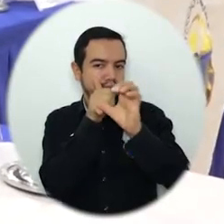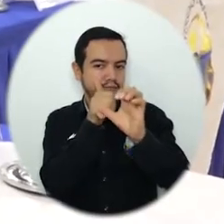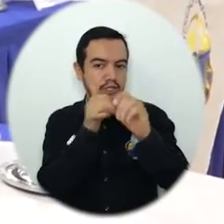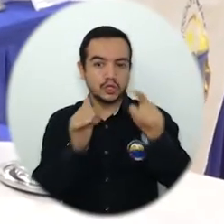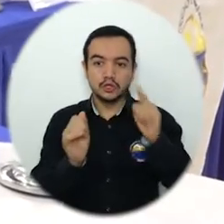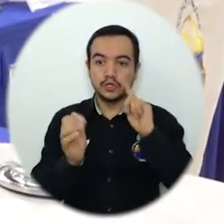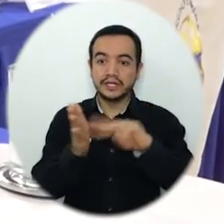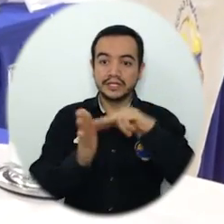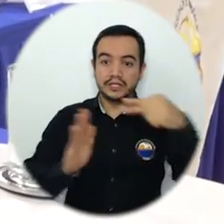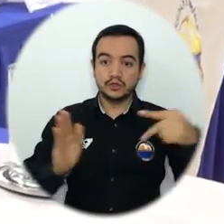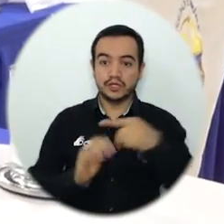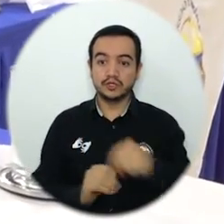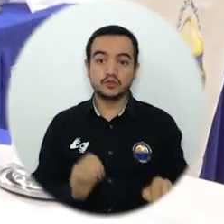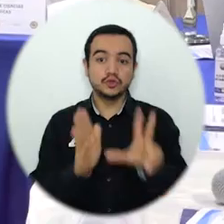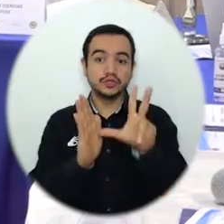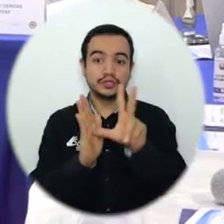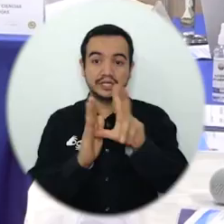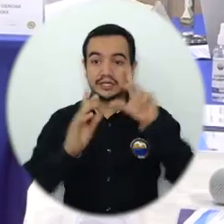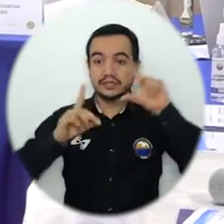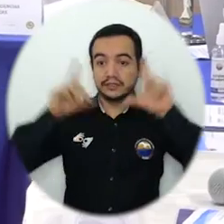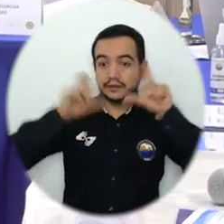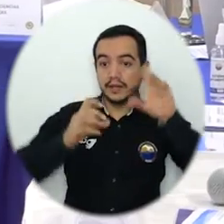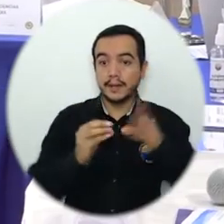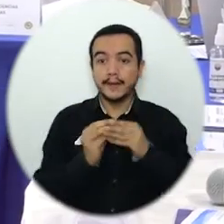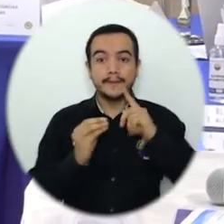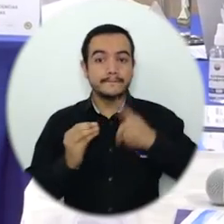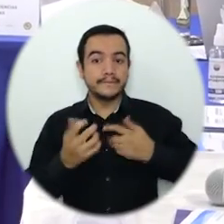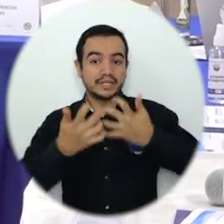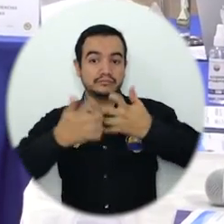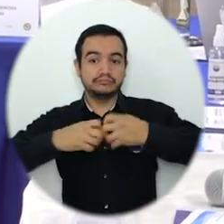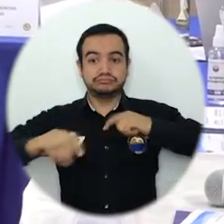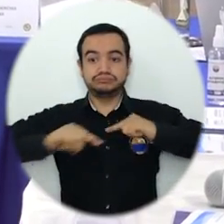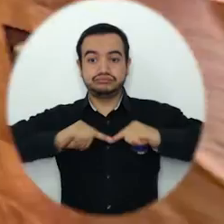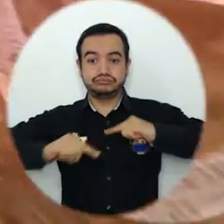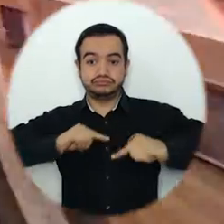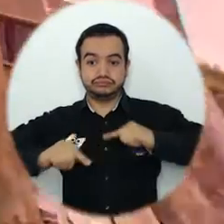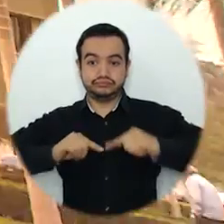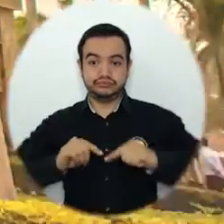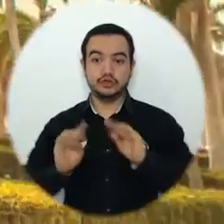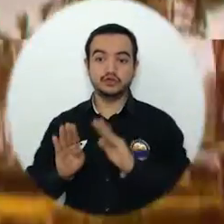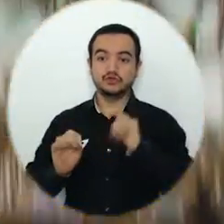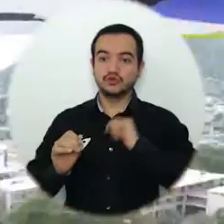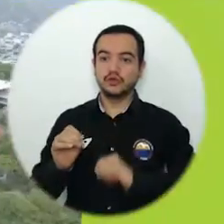tecnología en gestión hotelera y turística y administración de empresas turísticas y hoteleras.